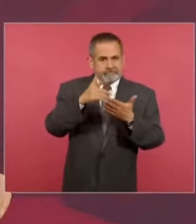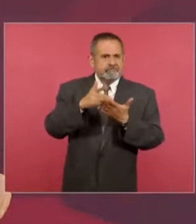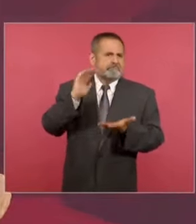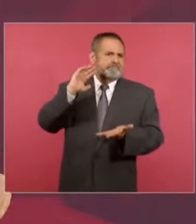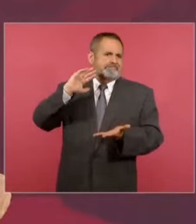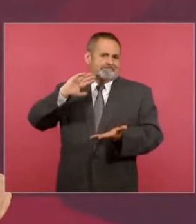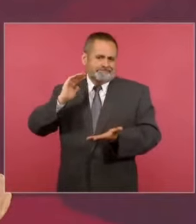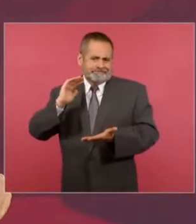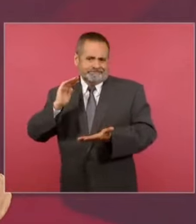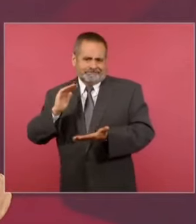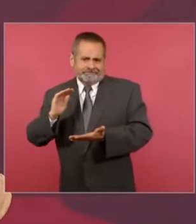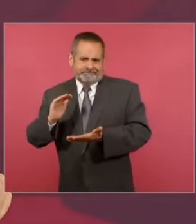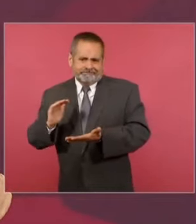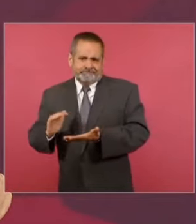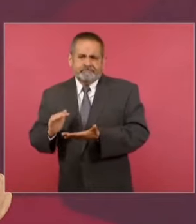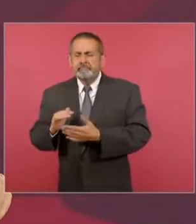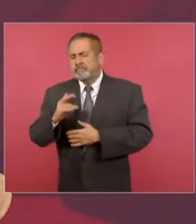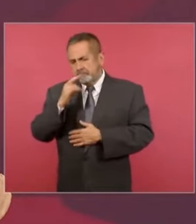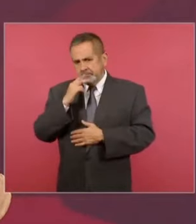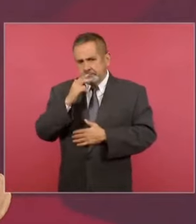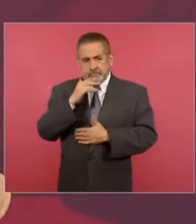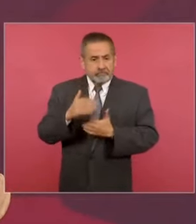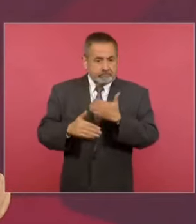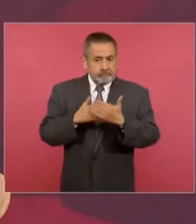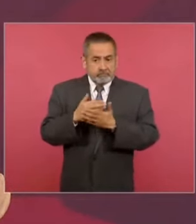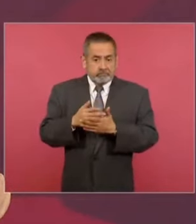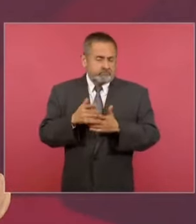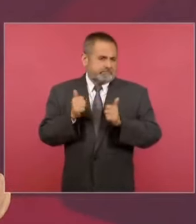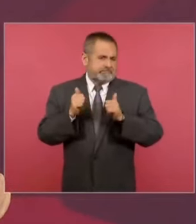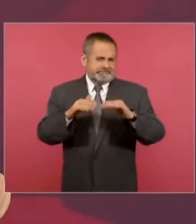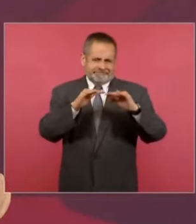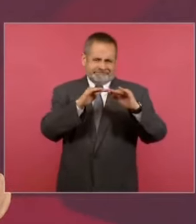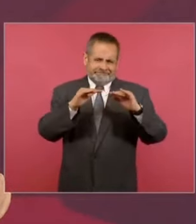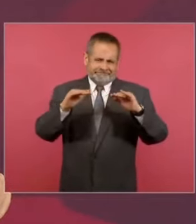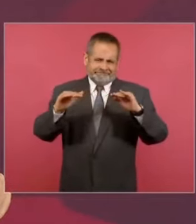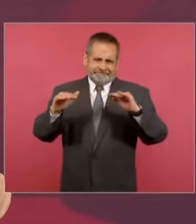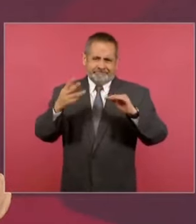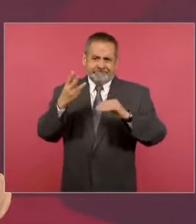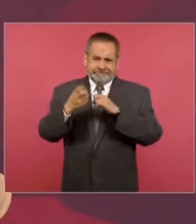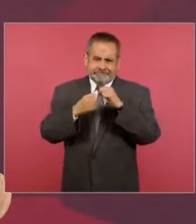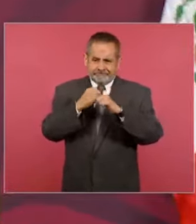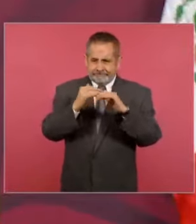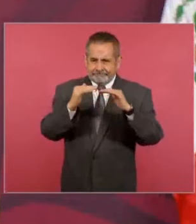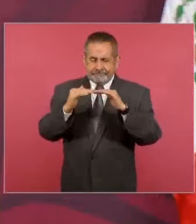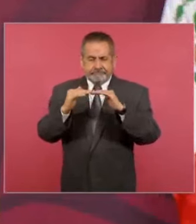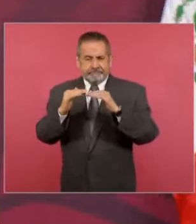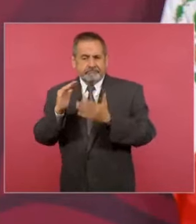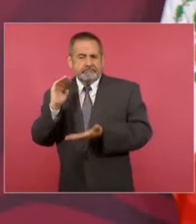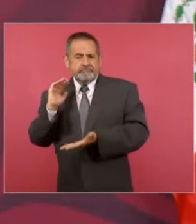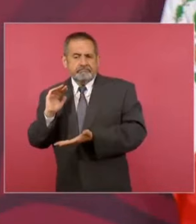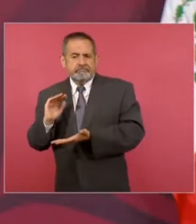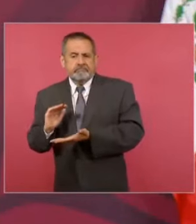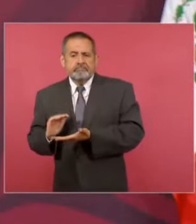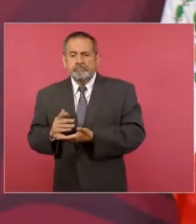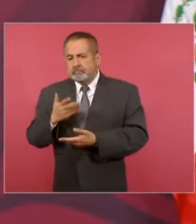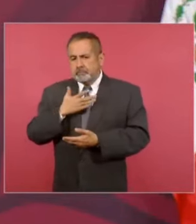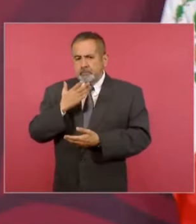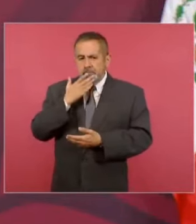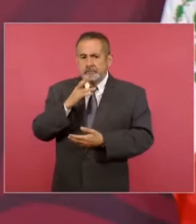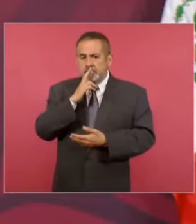los índices de violencia. Se logró contener los primeros tres años y luego ya con resultados